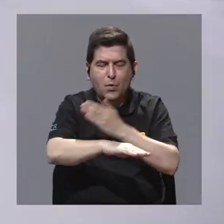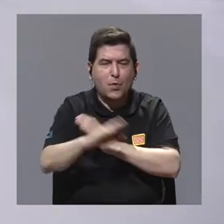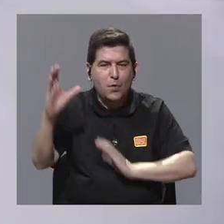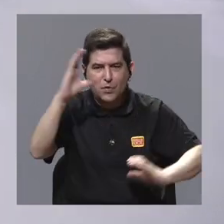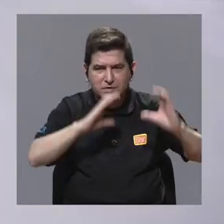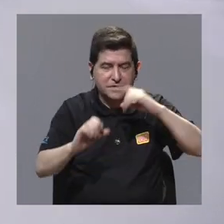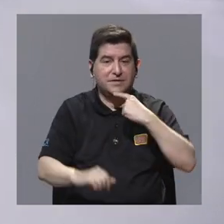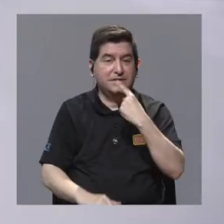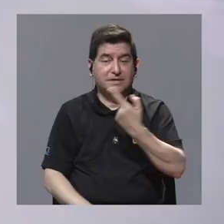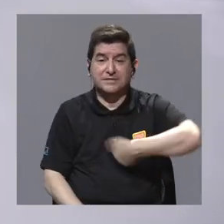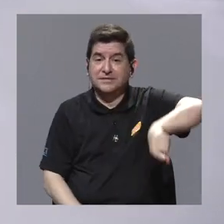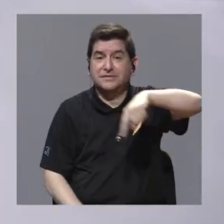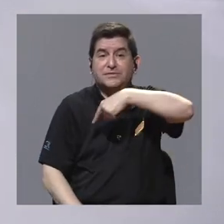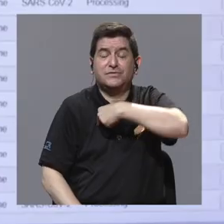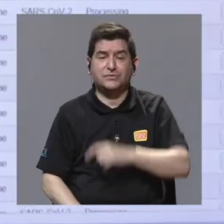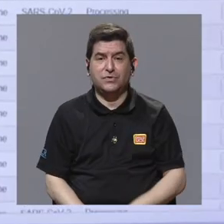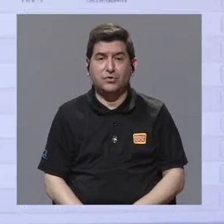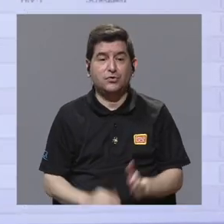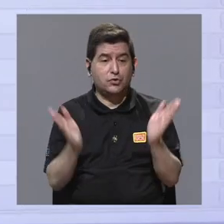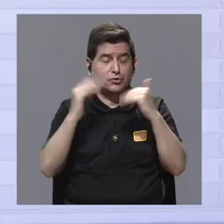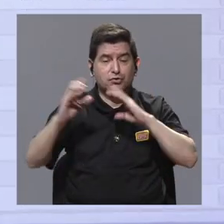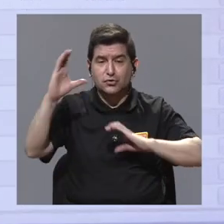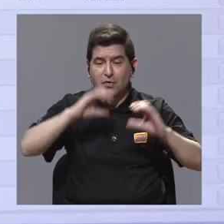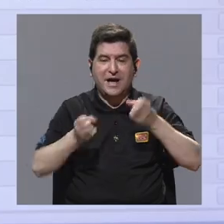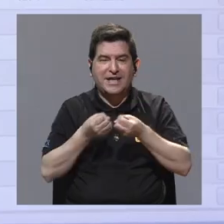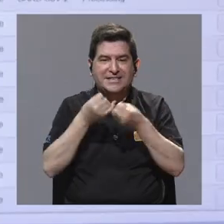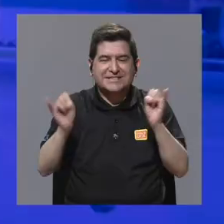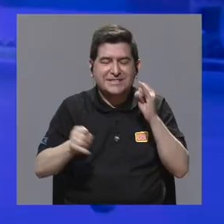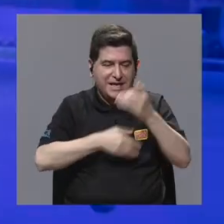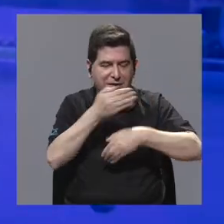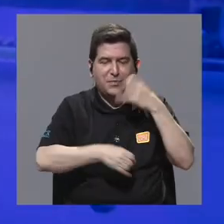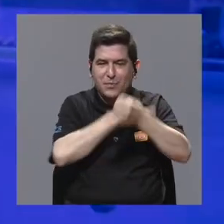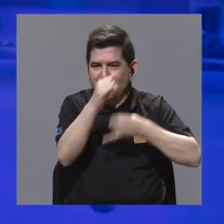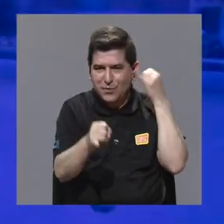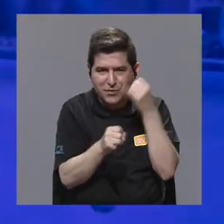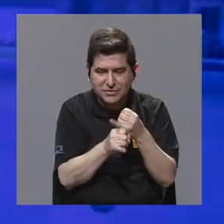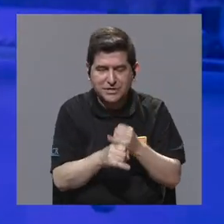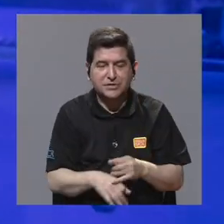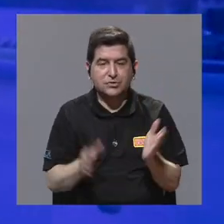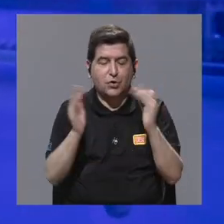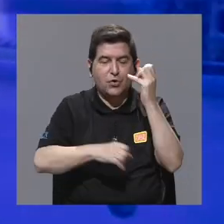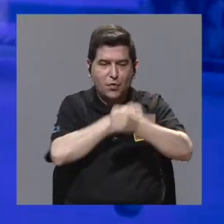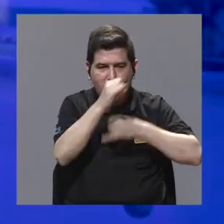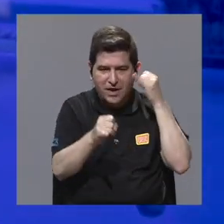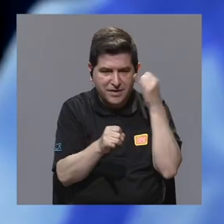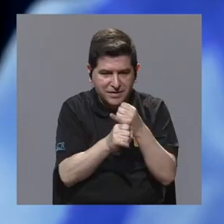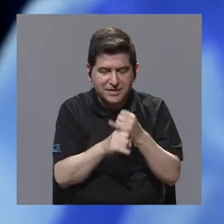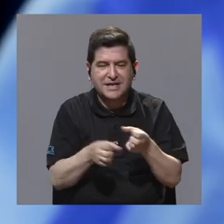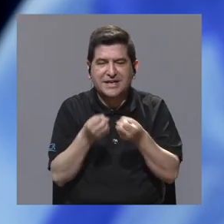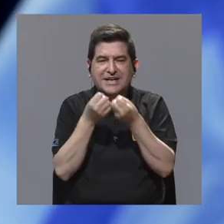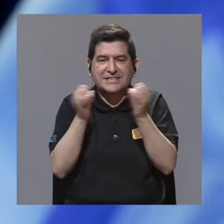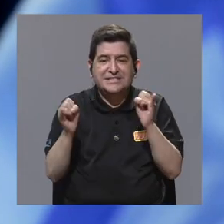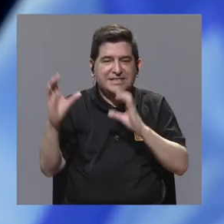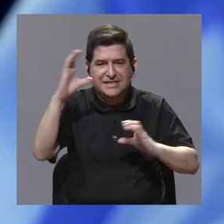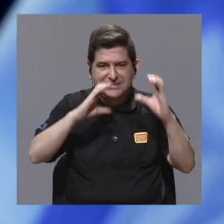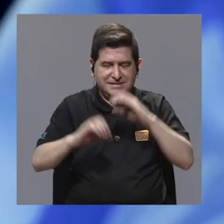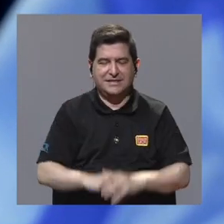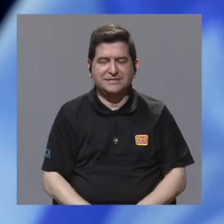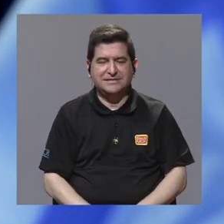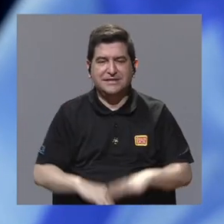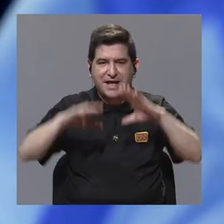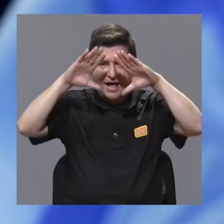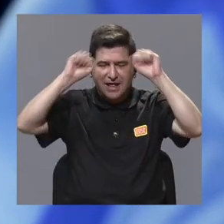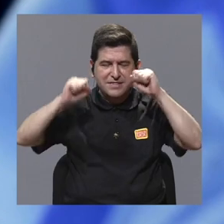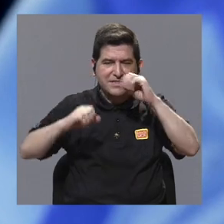ciencia. Es lo que decimos de que no hay ciencia sin internacionalización y no hay internacionalización sin ciencia. Por eso la diplomacia